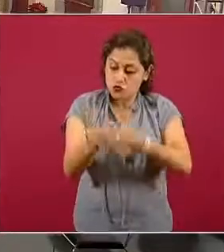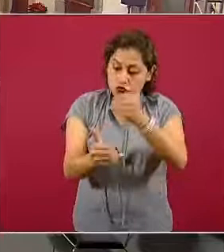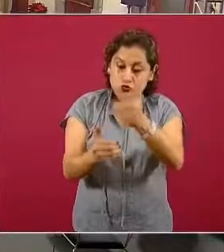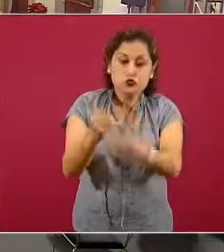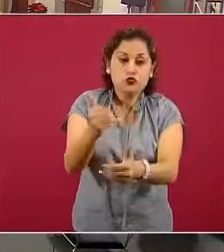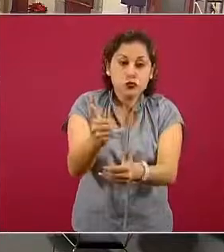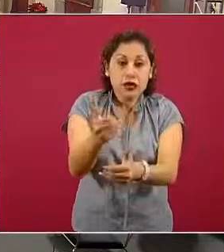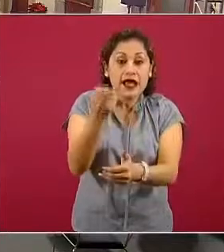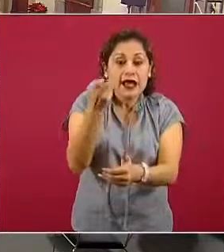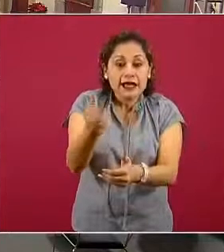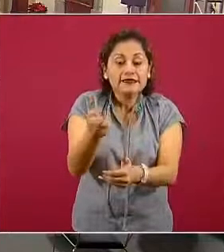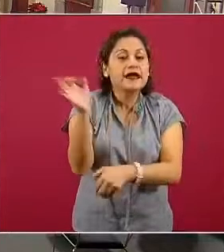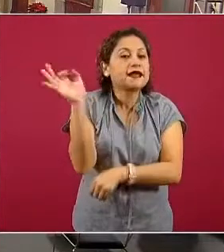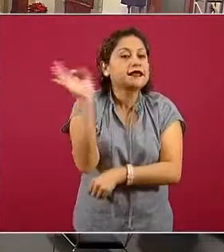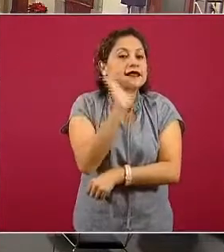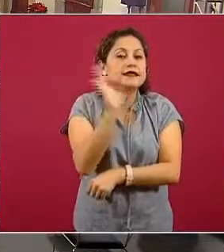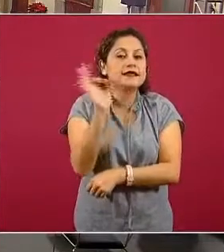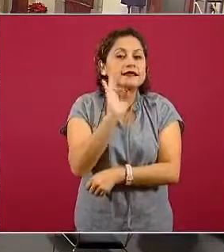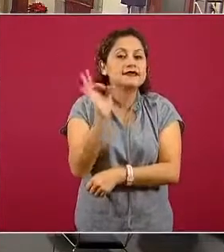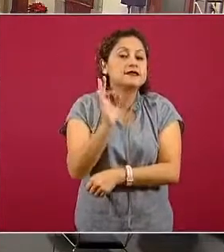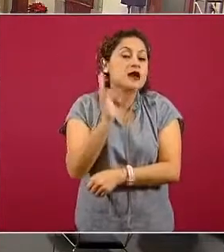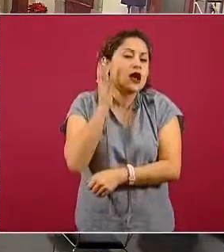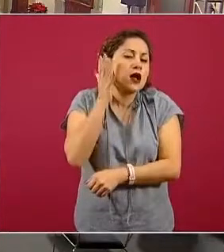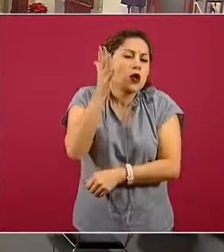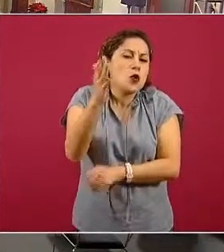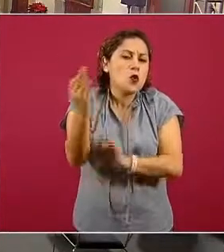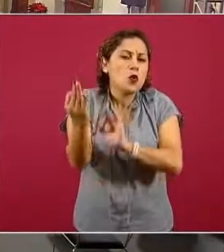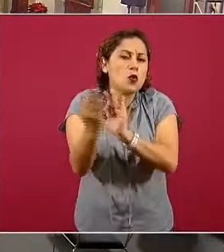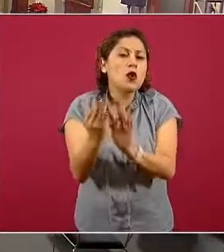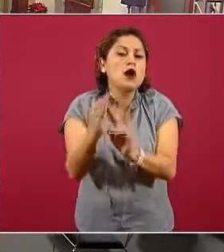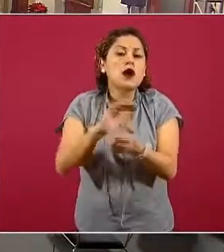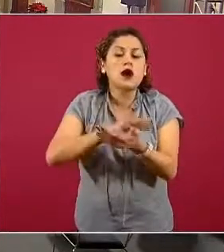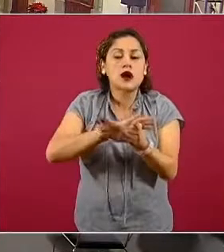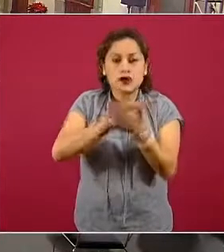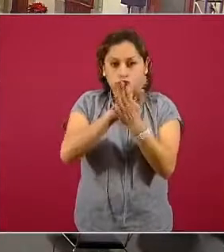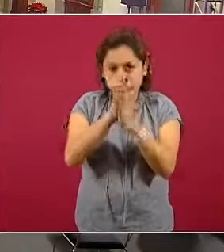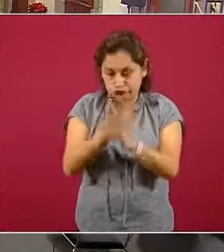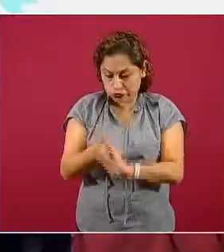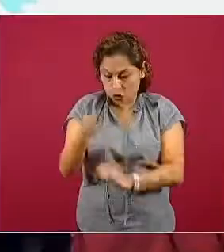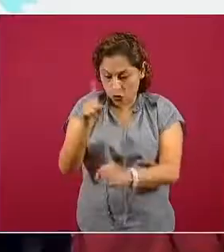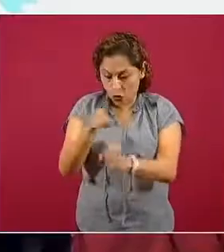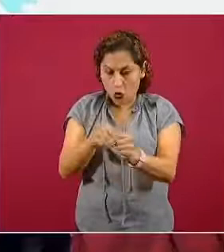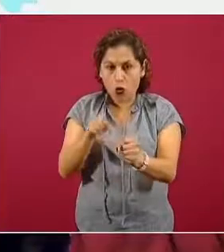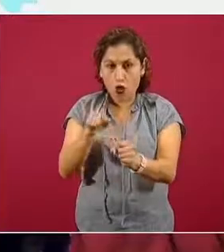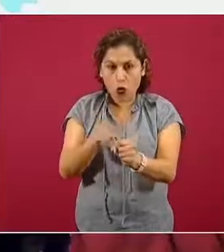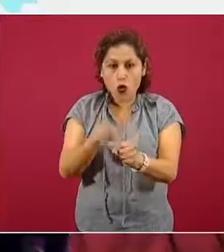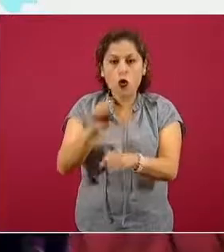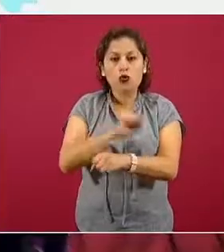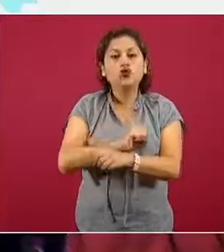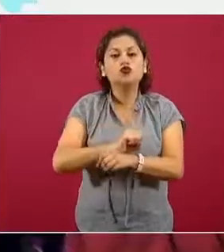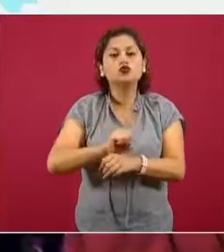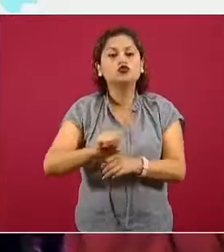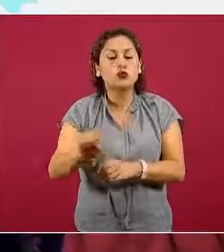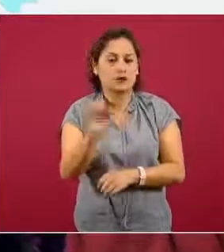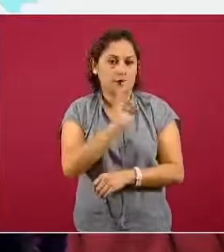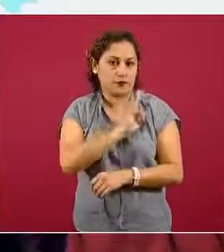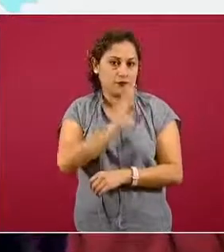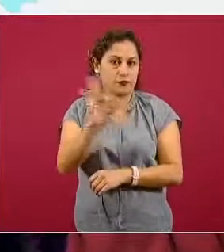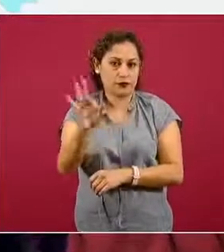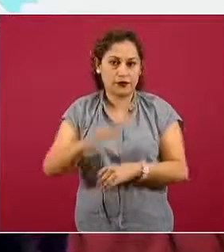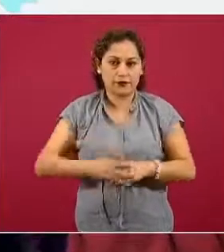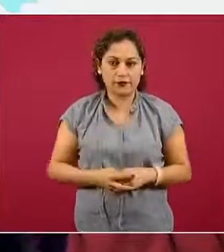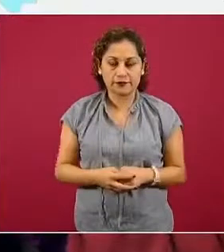estas entidades podrán también en un futuro inmediato poder controlar este riesgo y empezar a disminuirlo y lograr